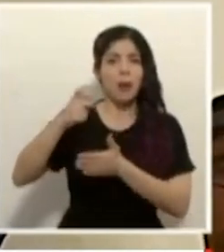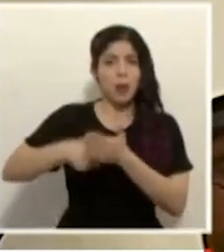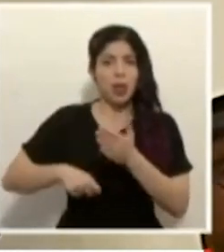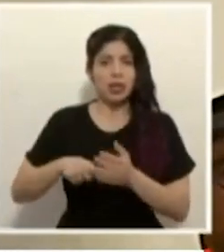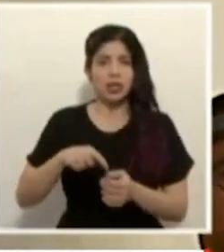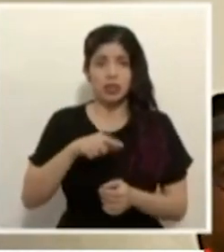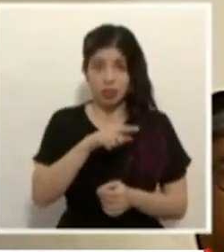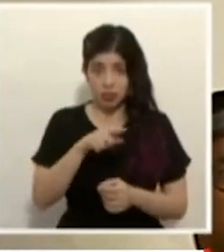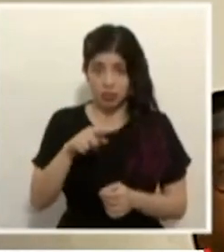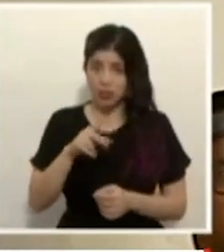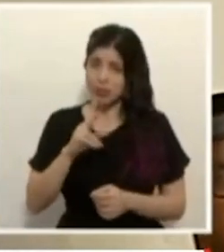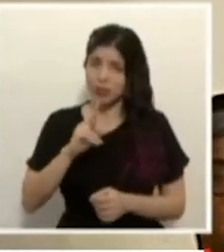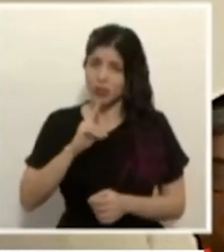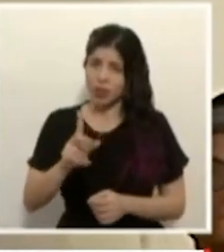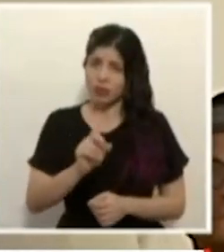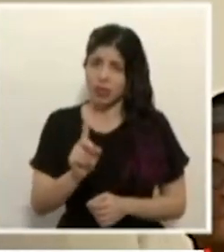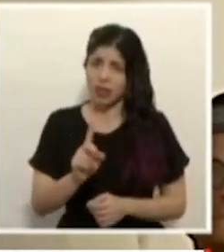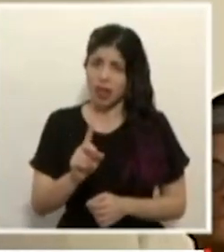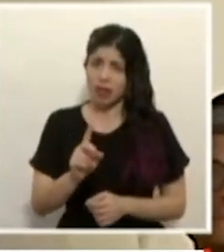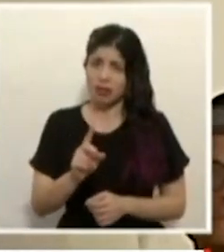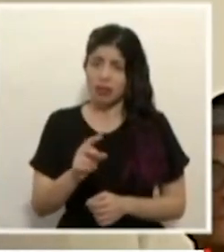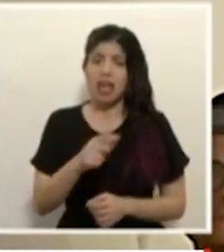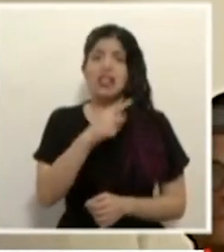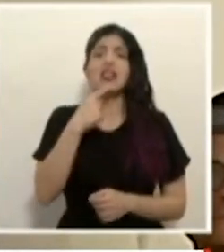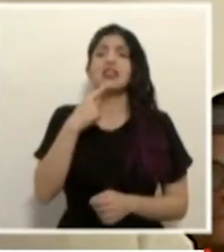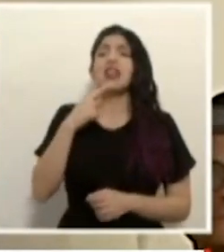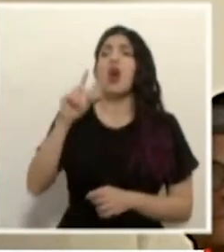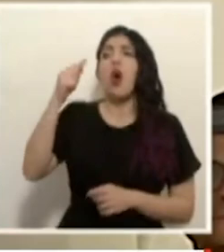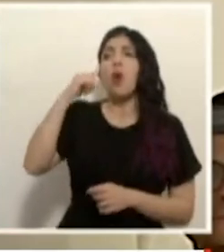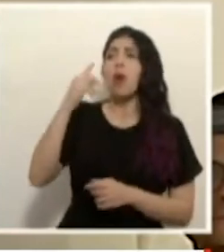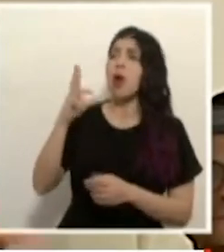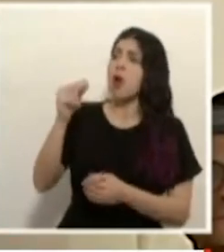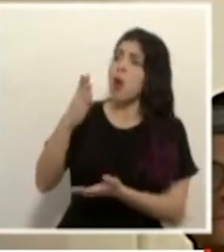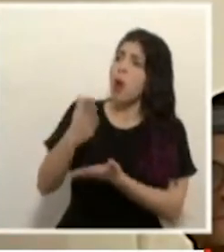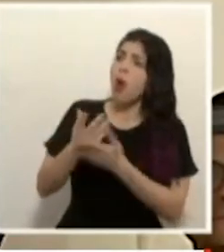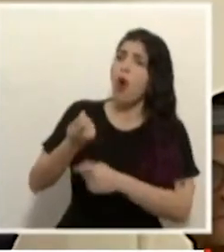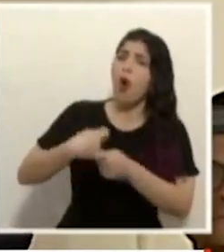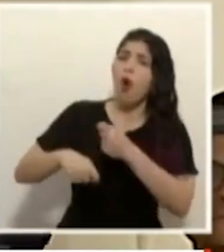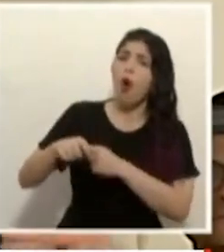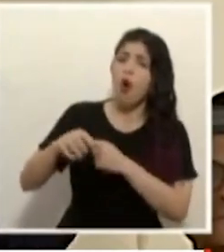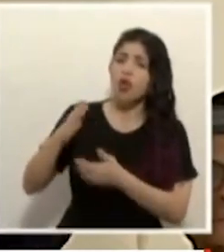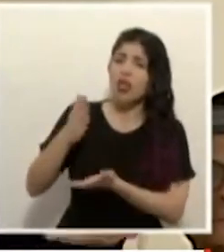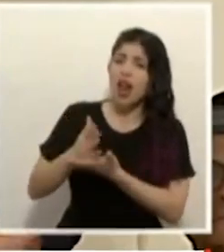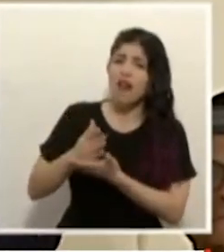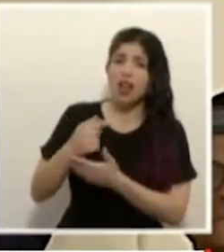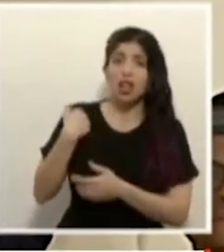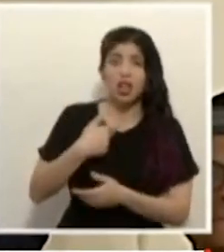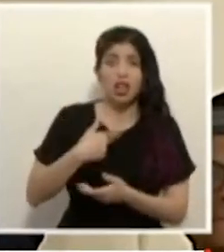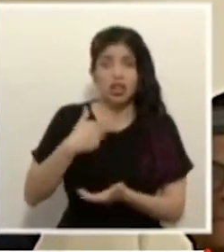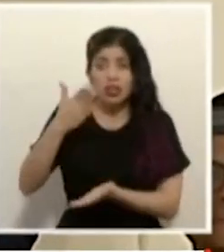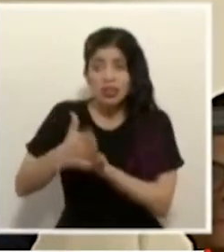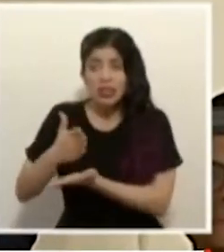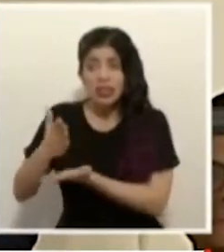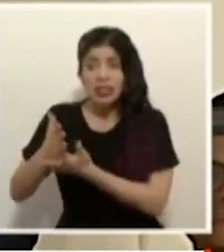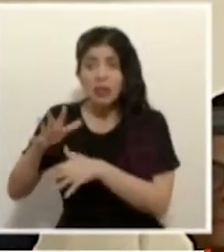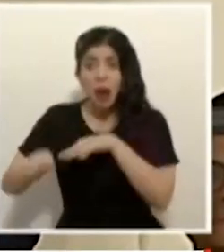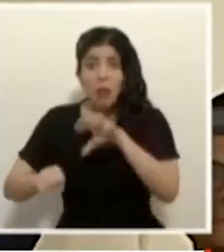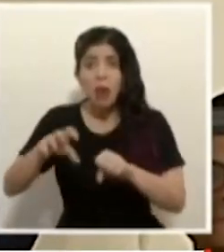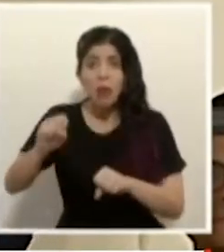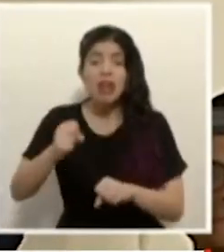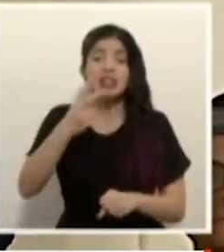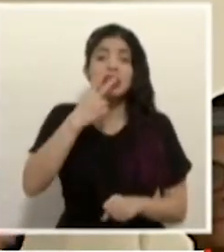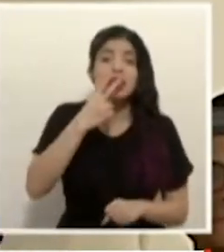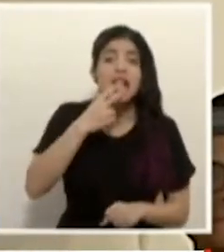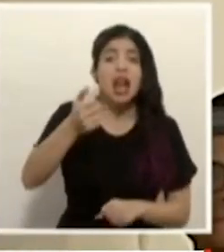cierto no quiere luchar contra el contrabando hemos hecho de los mayores decomisos de cigarrillos de licor en la historia que se tiene